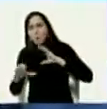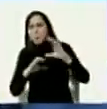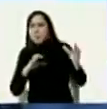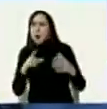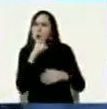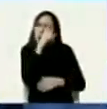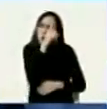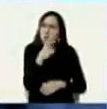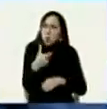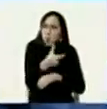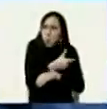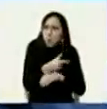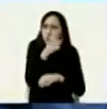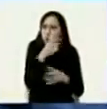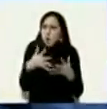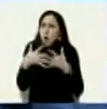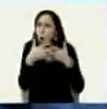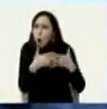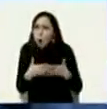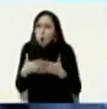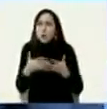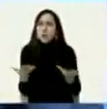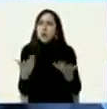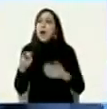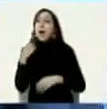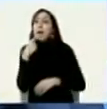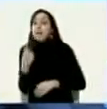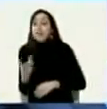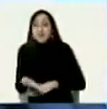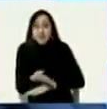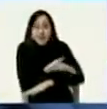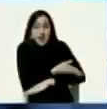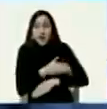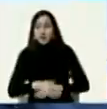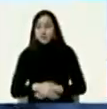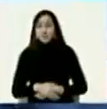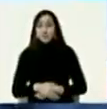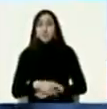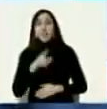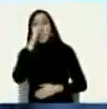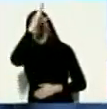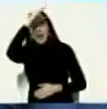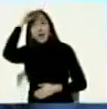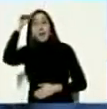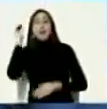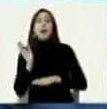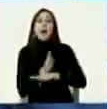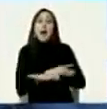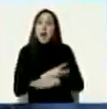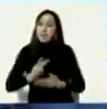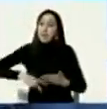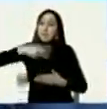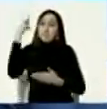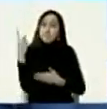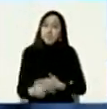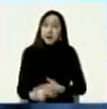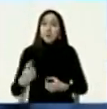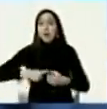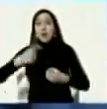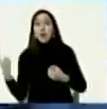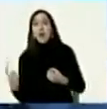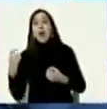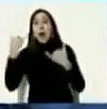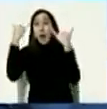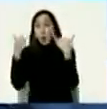el gobierno de Estados Unidos dado que usted decía que la intención de Trump era salir del gobierno Biden es distinto